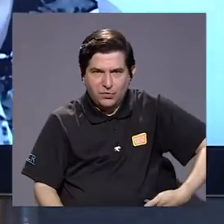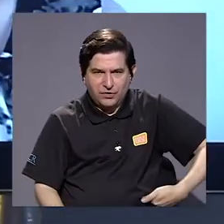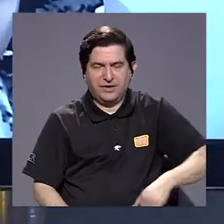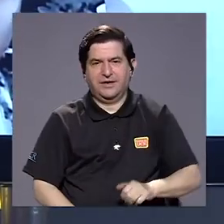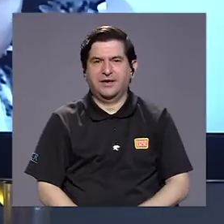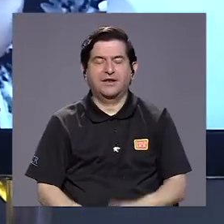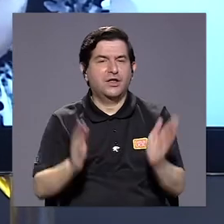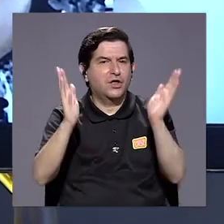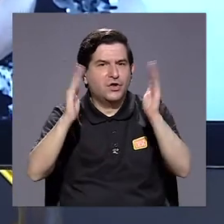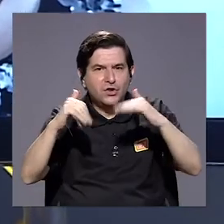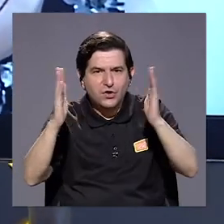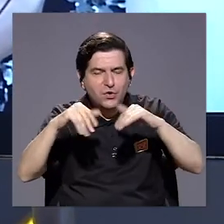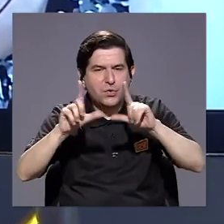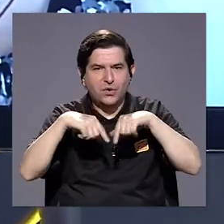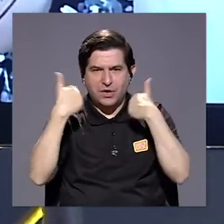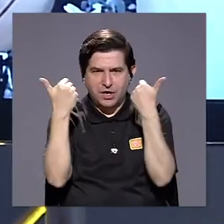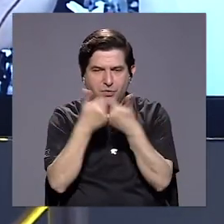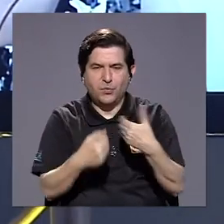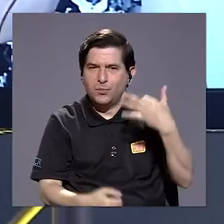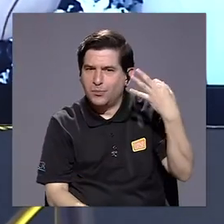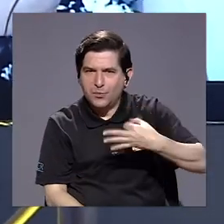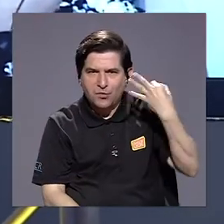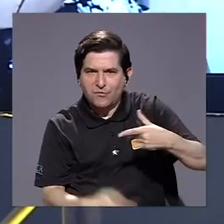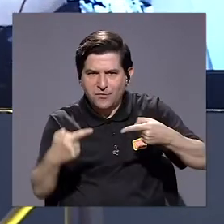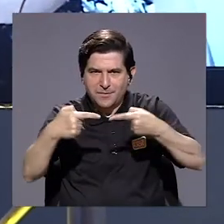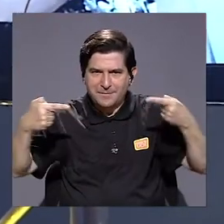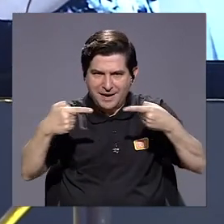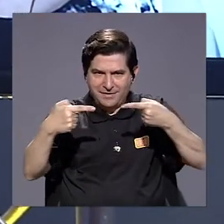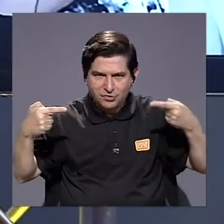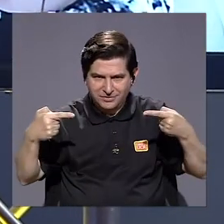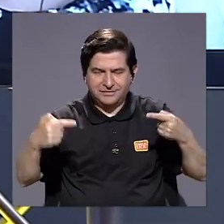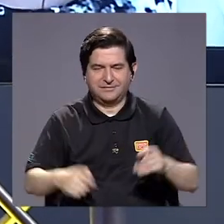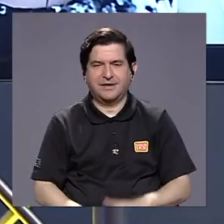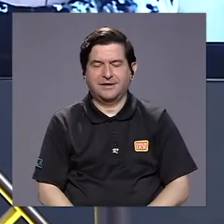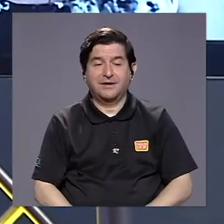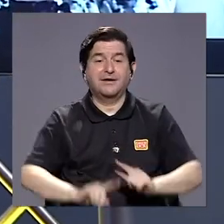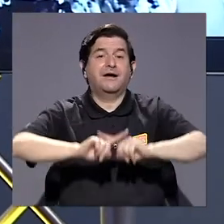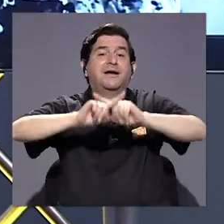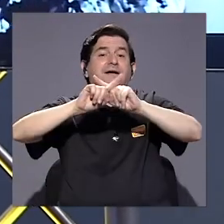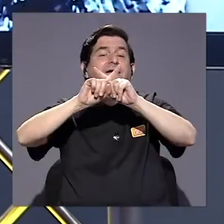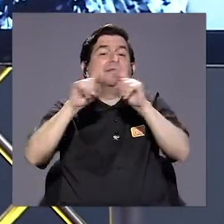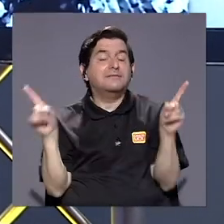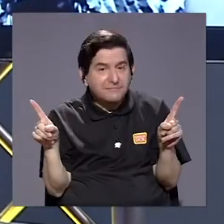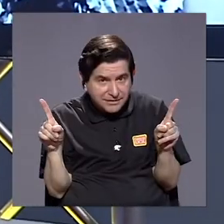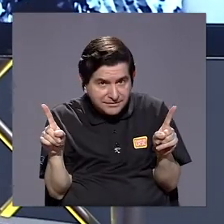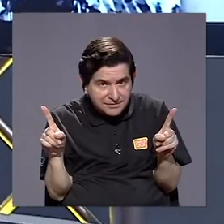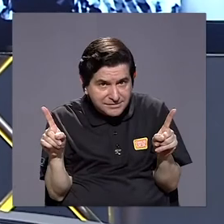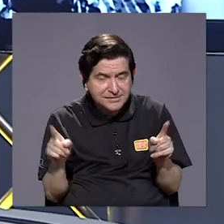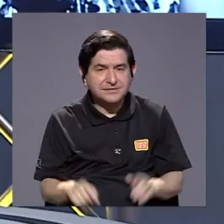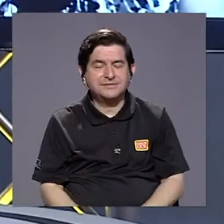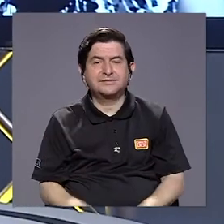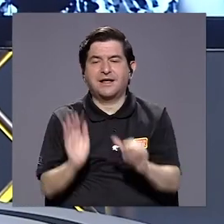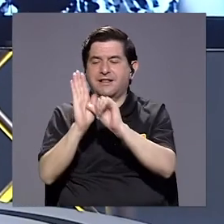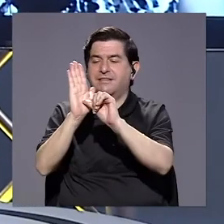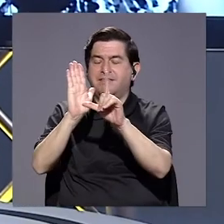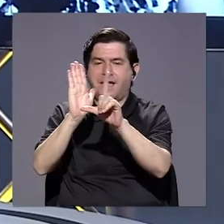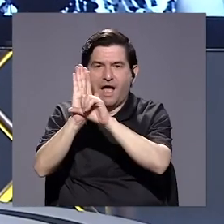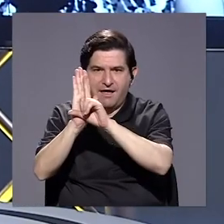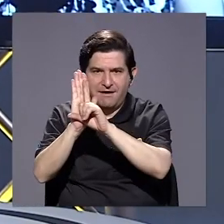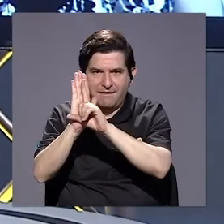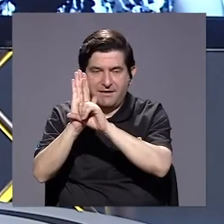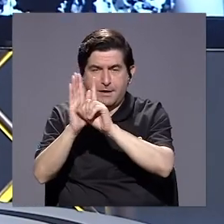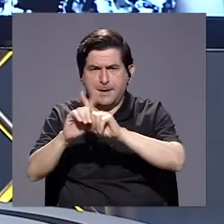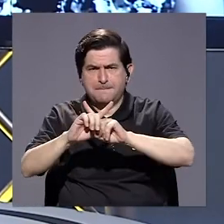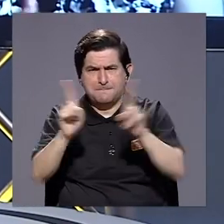no hay sectores como formalmente opositores, ¿verdad?, a diferencia de la Asamblea